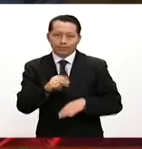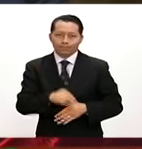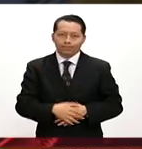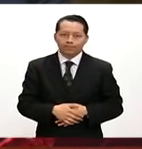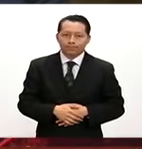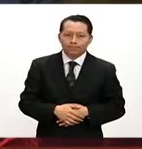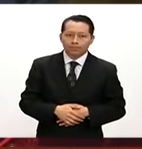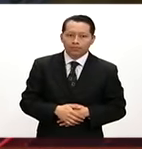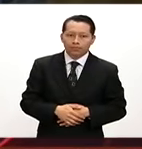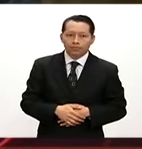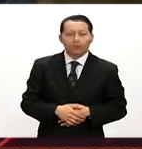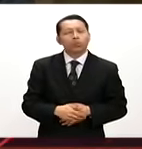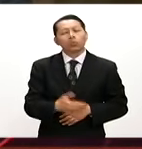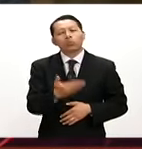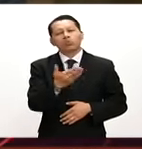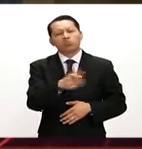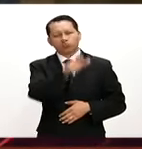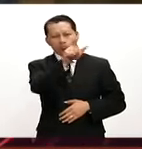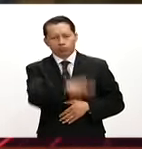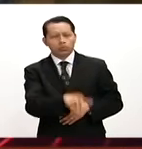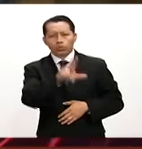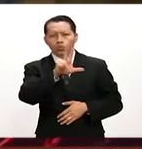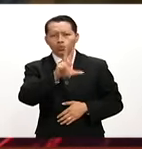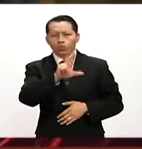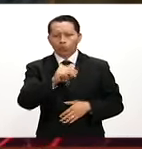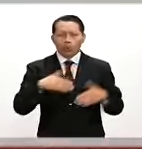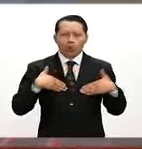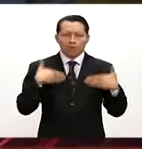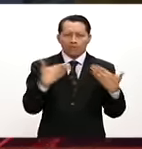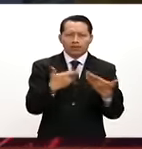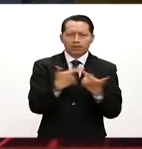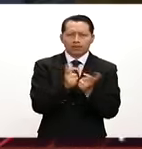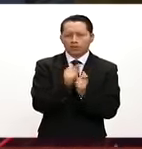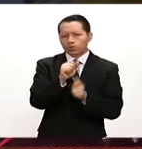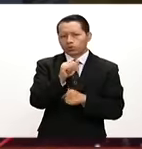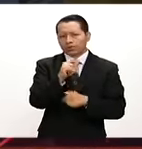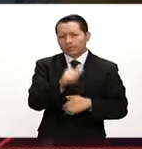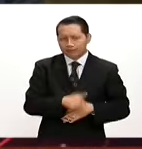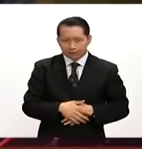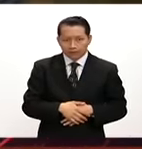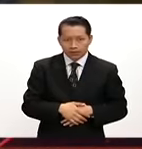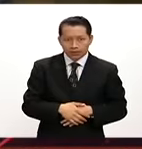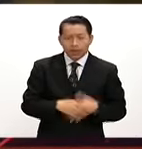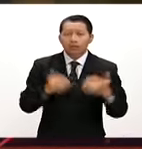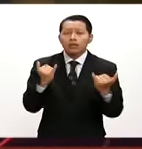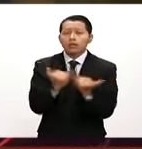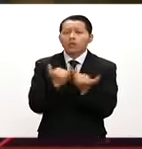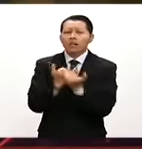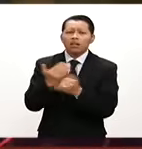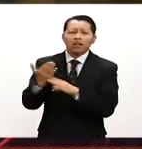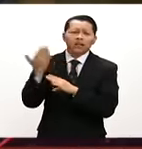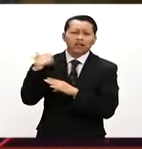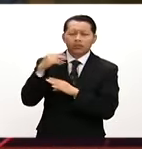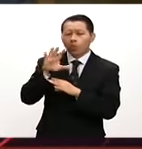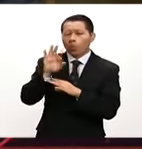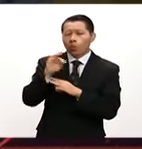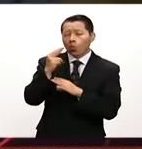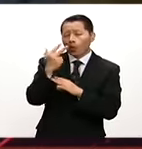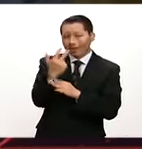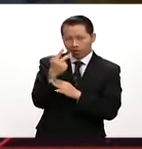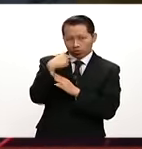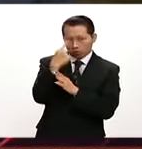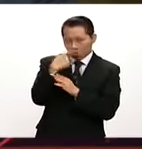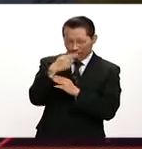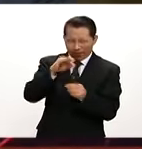Usted no cuenta con la confianza del grupo parlamentario socialista. Incluso aquellos que hace 48 horas votaron a favor de su